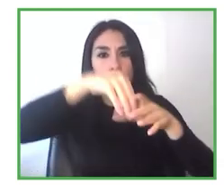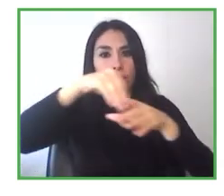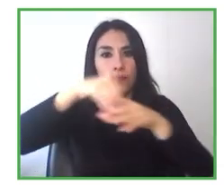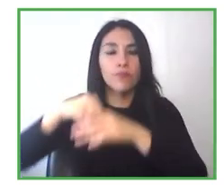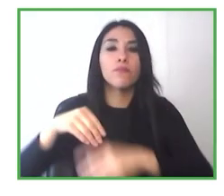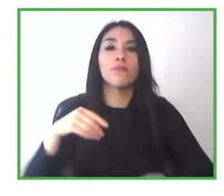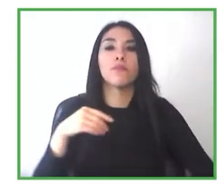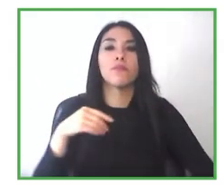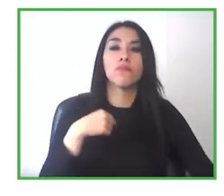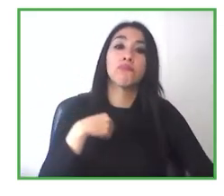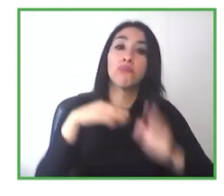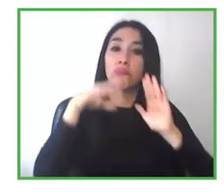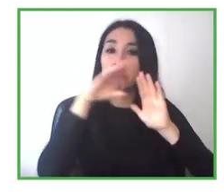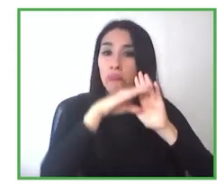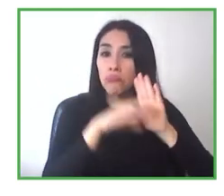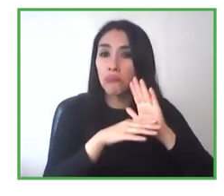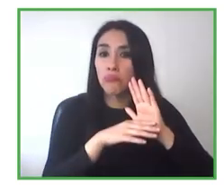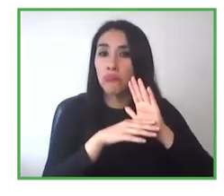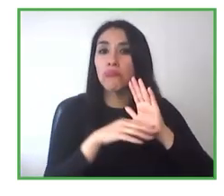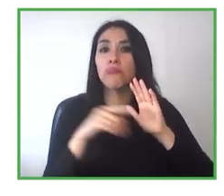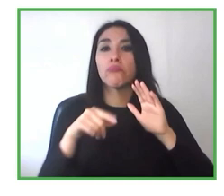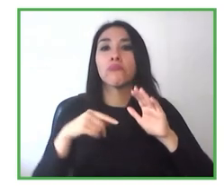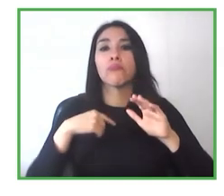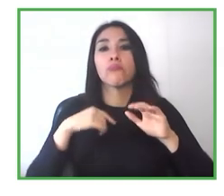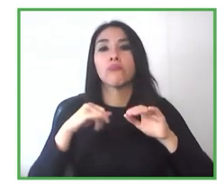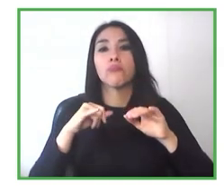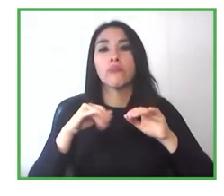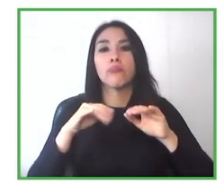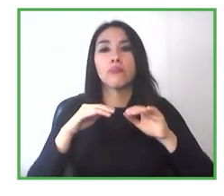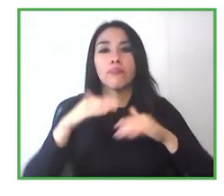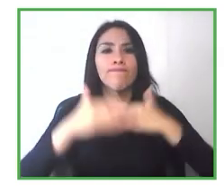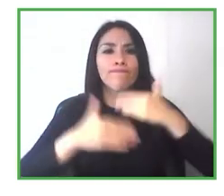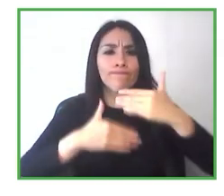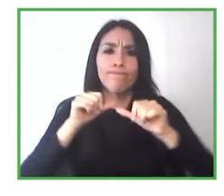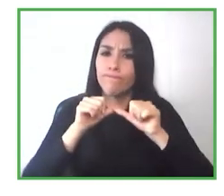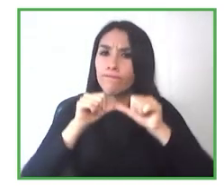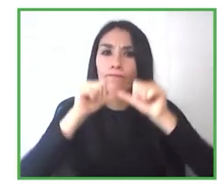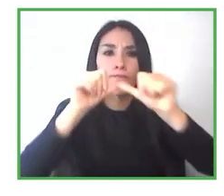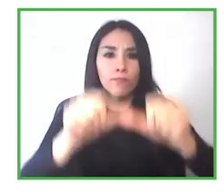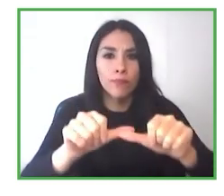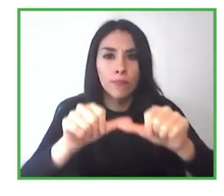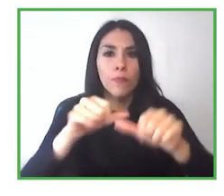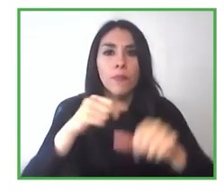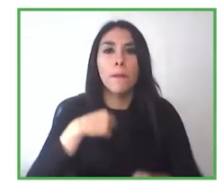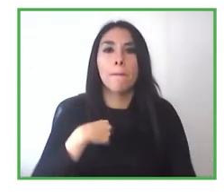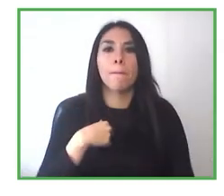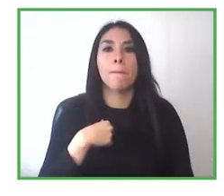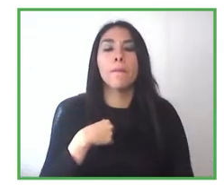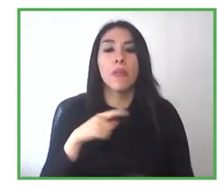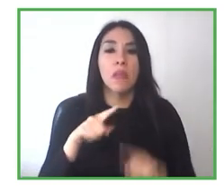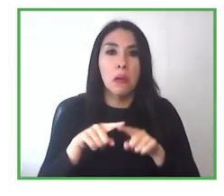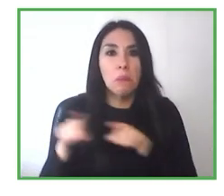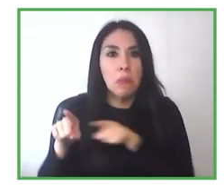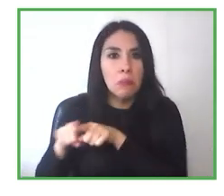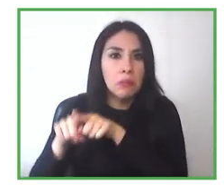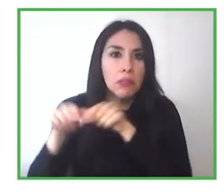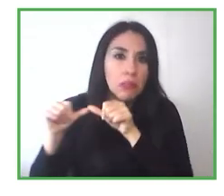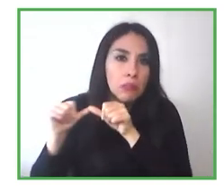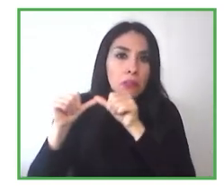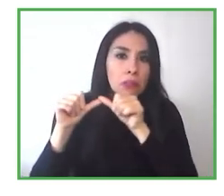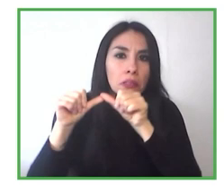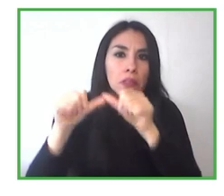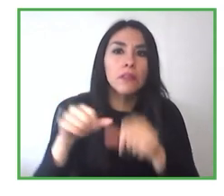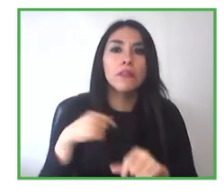haciendo los mismos, procesos que siempre, o teniendo, estos, estos mitos, y estas barreras, que de repente, son más sociales,